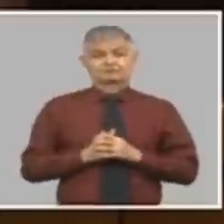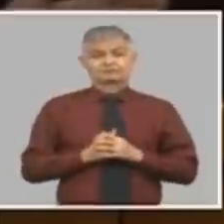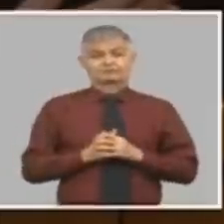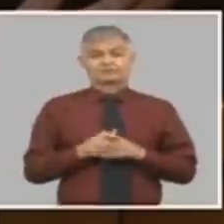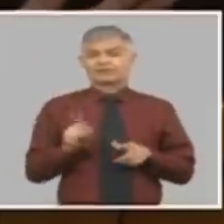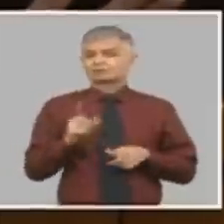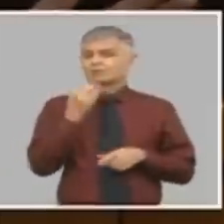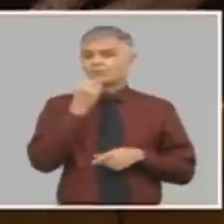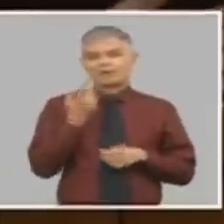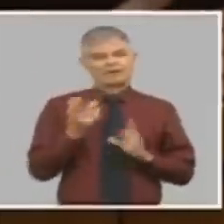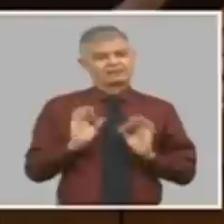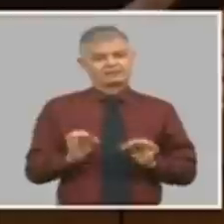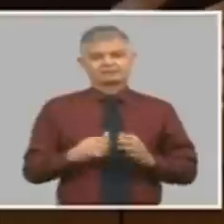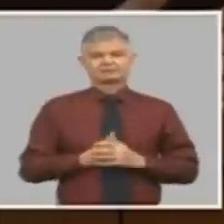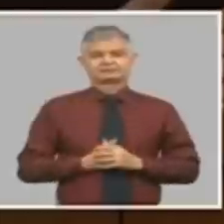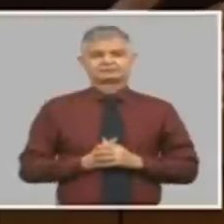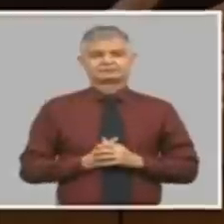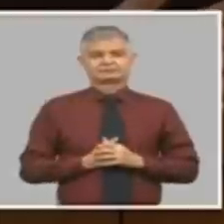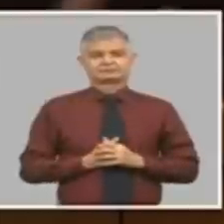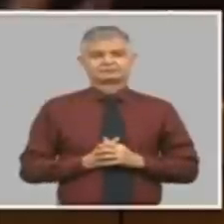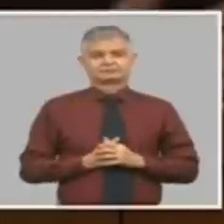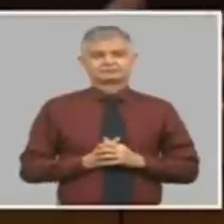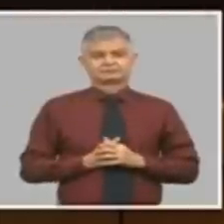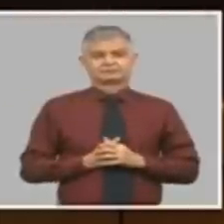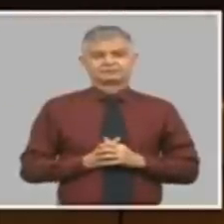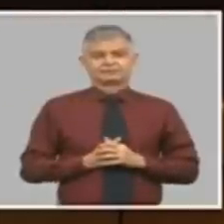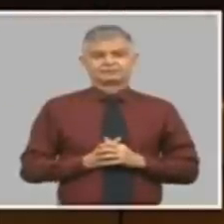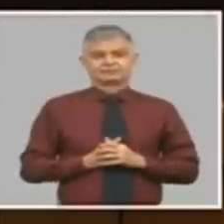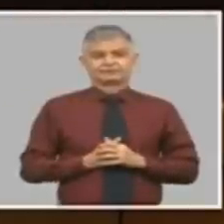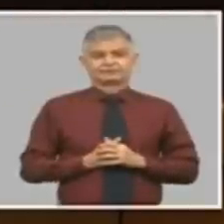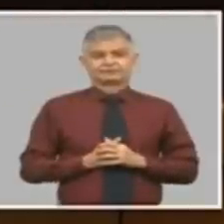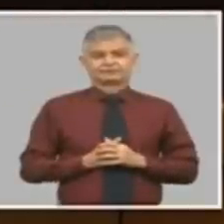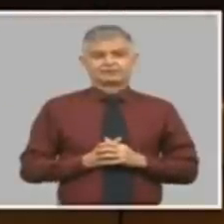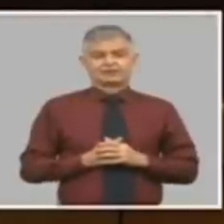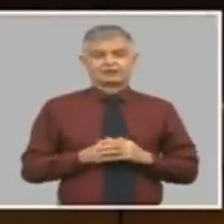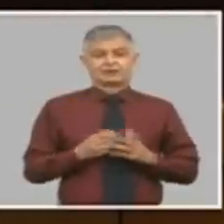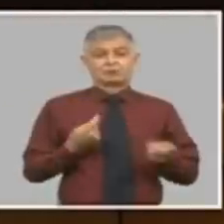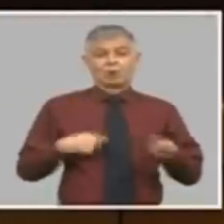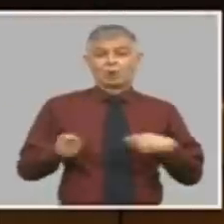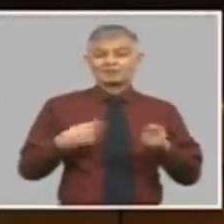eso no puede ser la actividad gastronómica no puede dar pérdidas el comercio no puede dar pérdidas